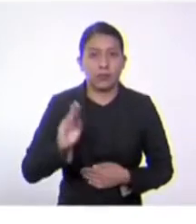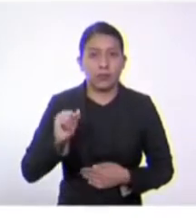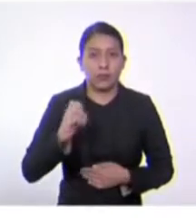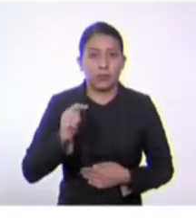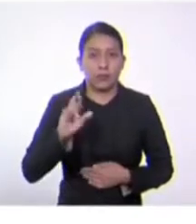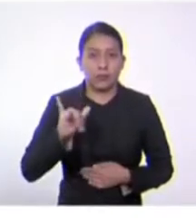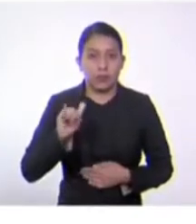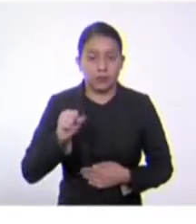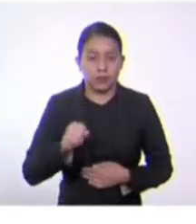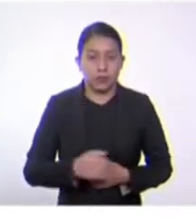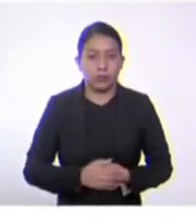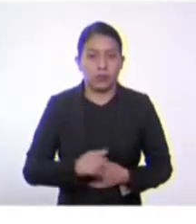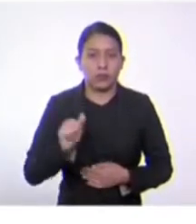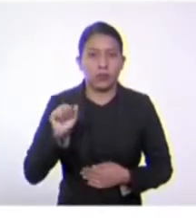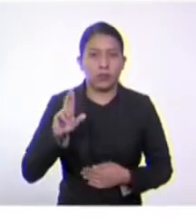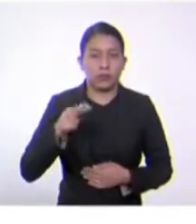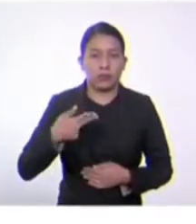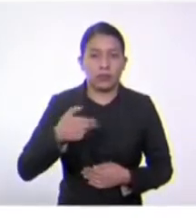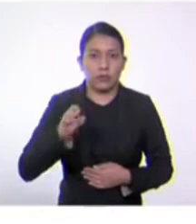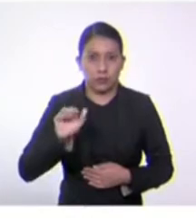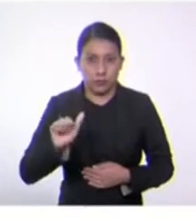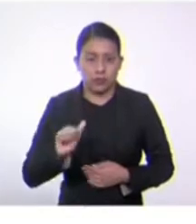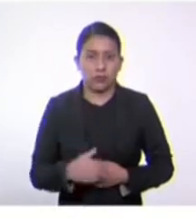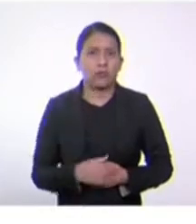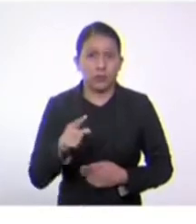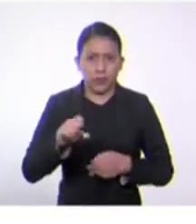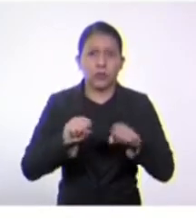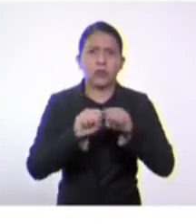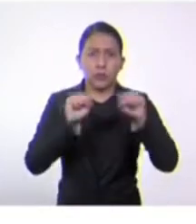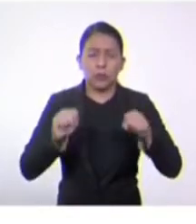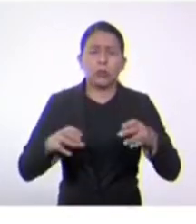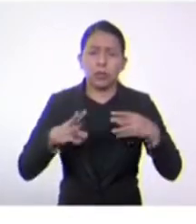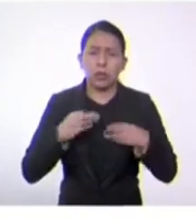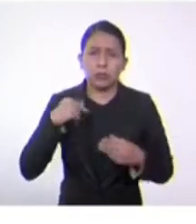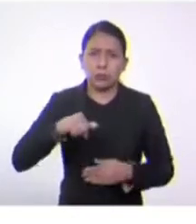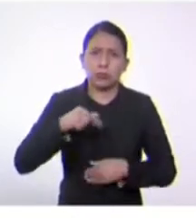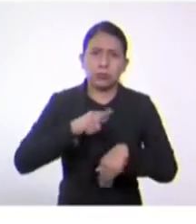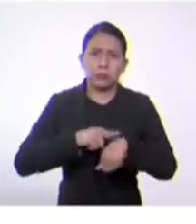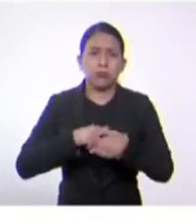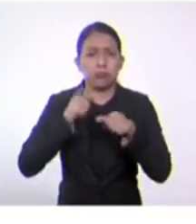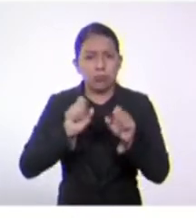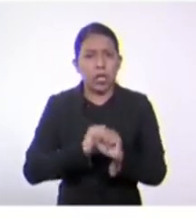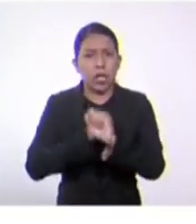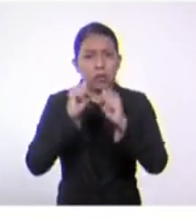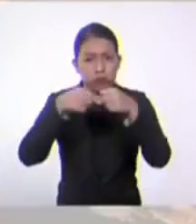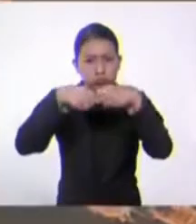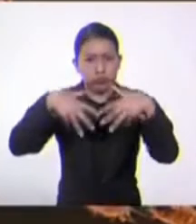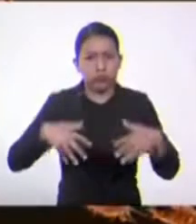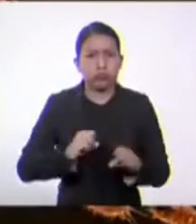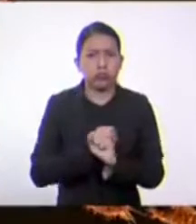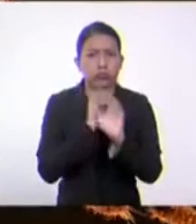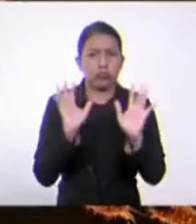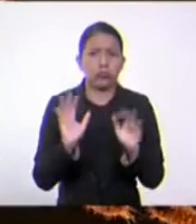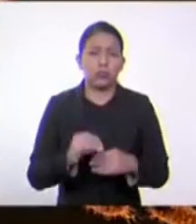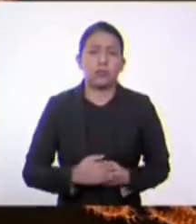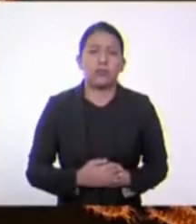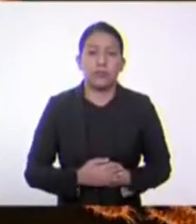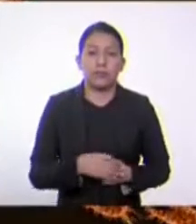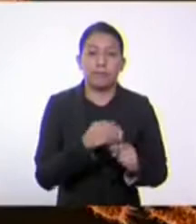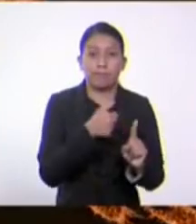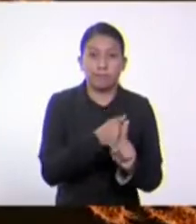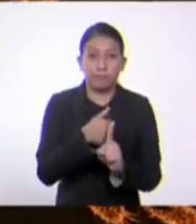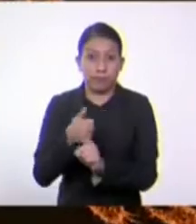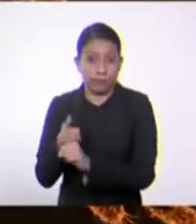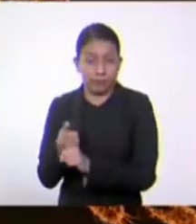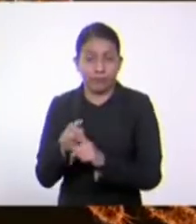más aceptado en la actualidad y es bastante conveniente debido a que refleja la filogenia. Cada dominio